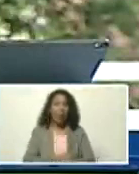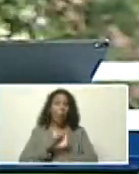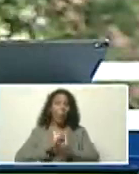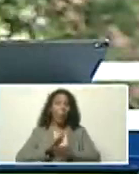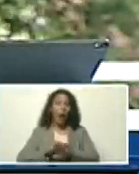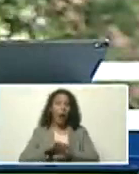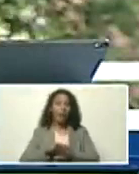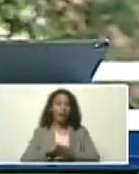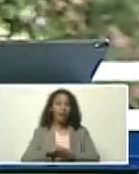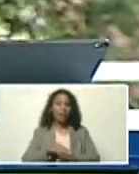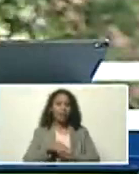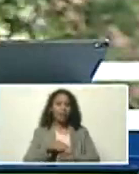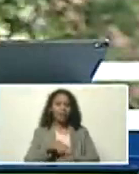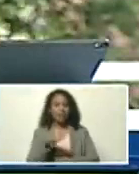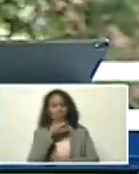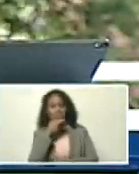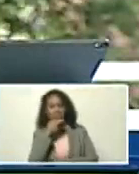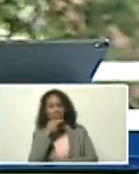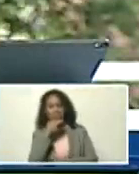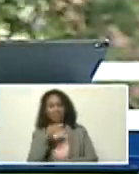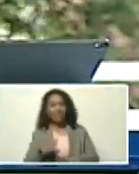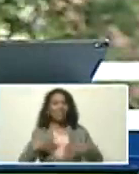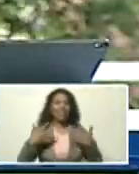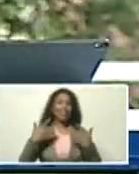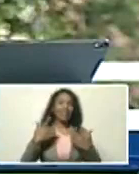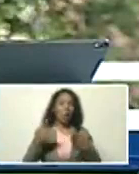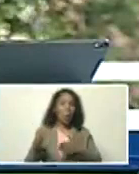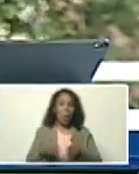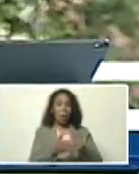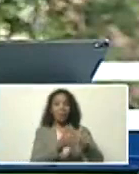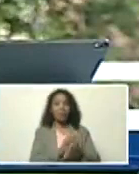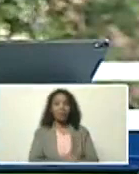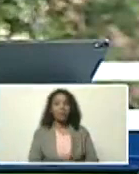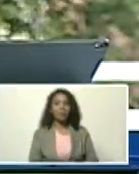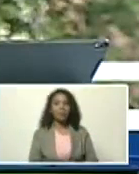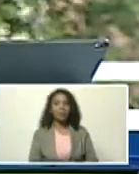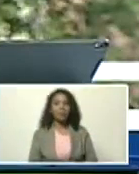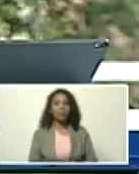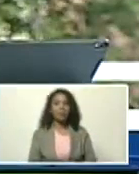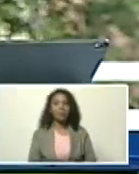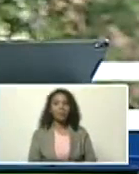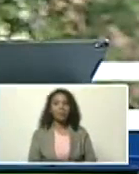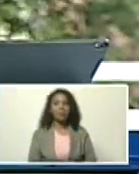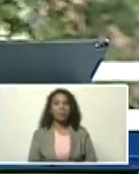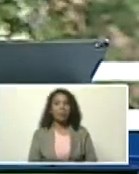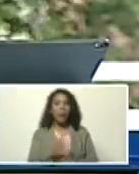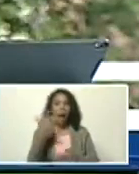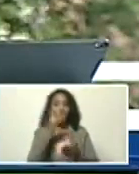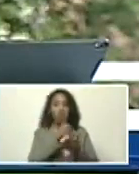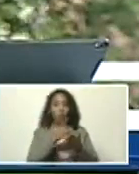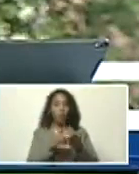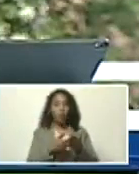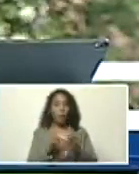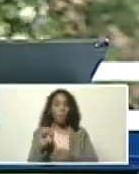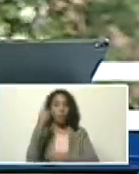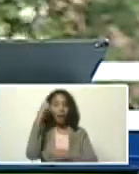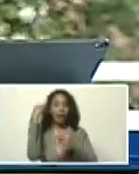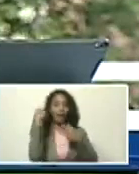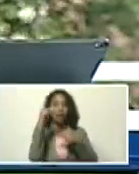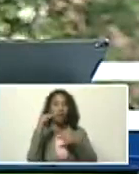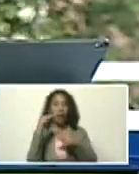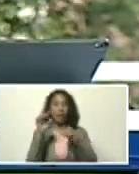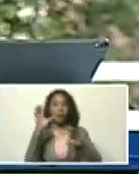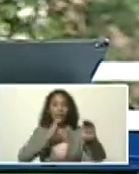porque de bravo a alegre, hay un caminito, ¿verdad? tenemos documentos, primer nivel científico,